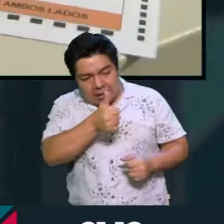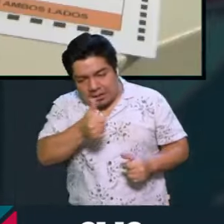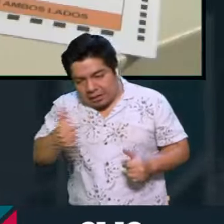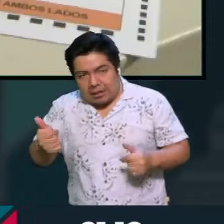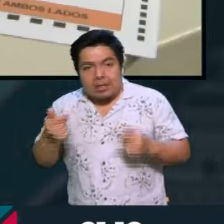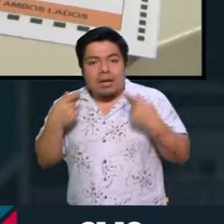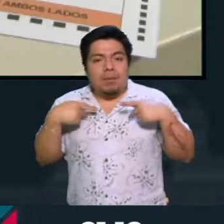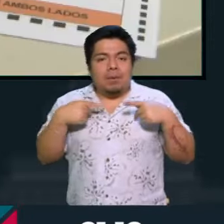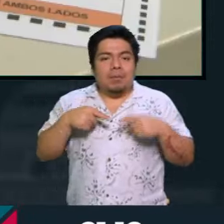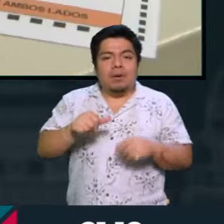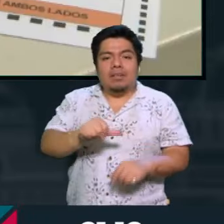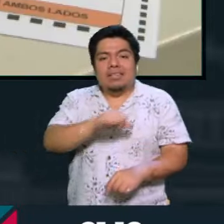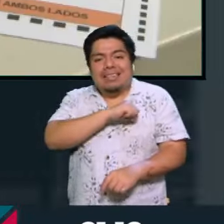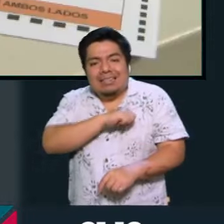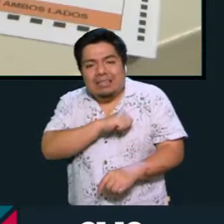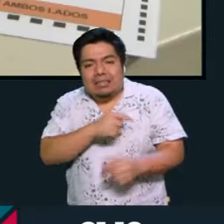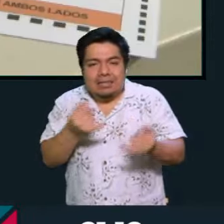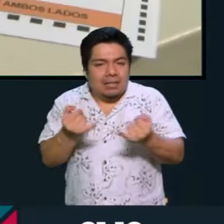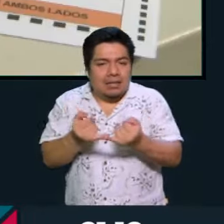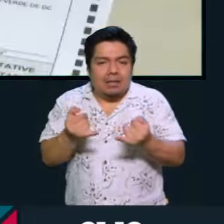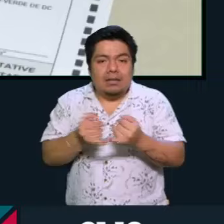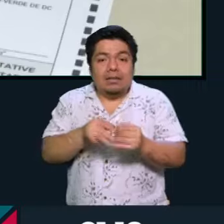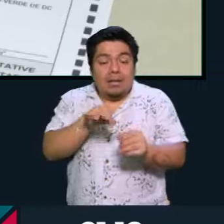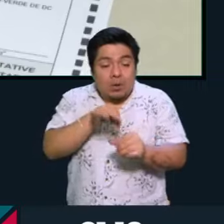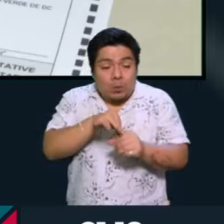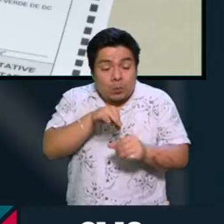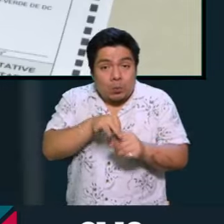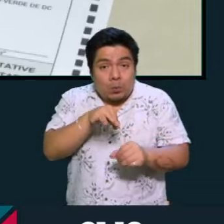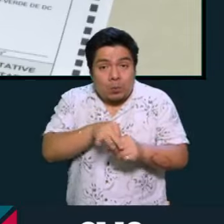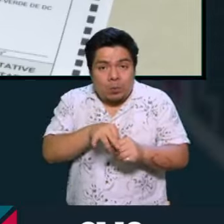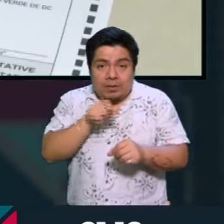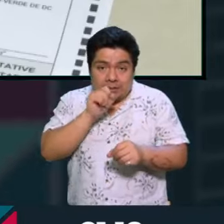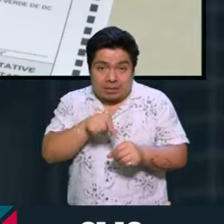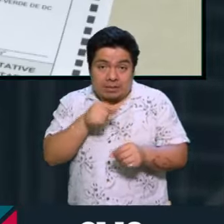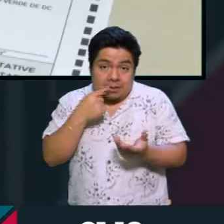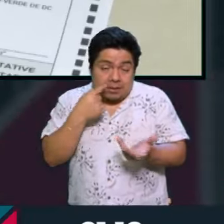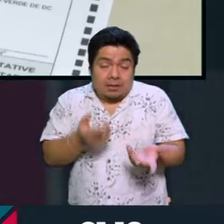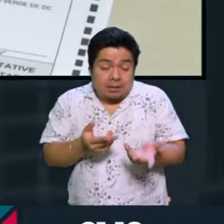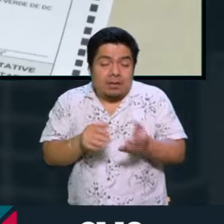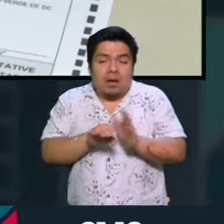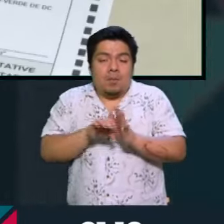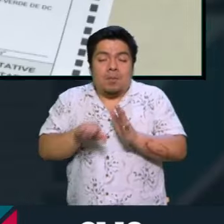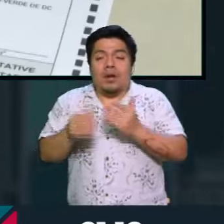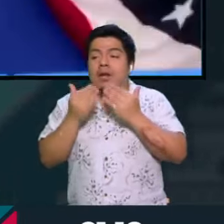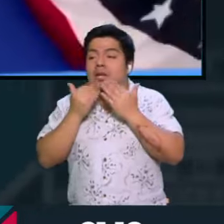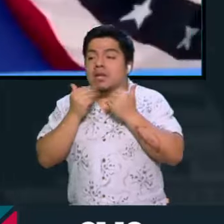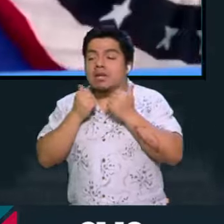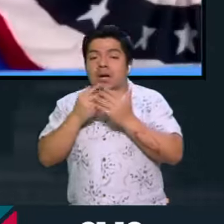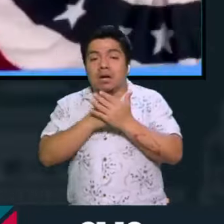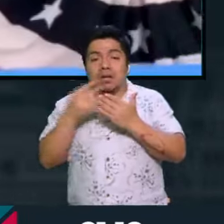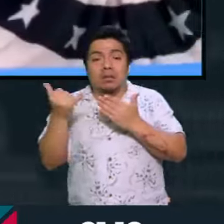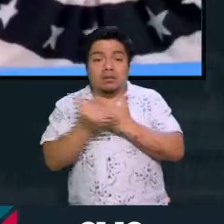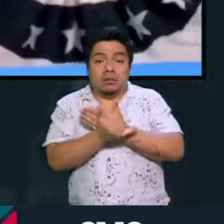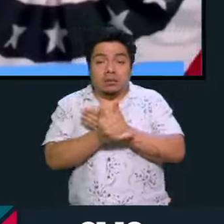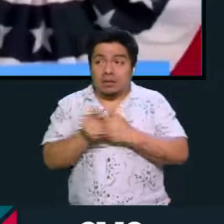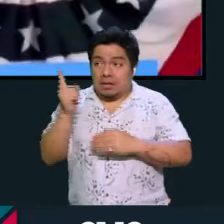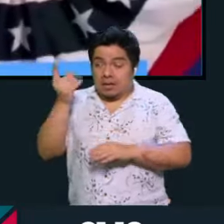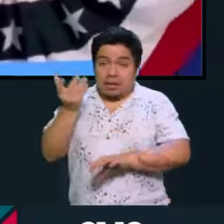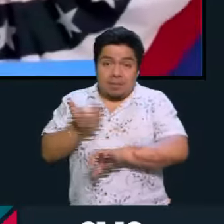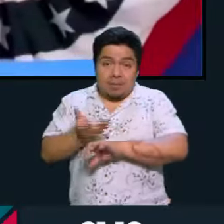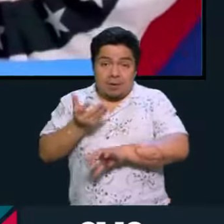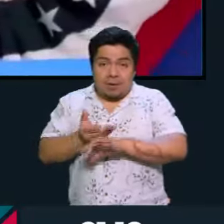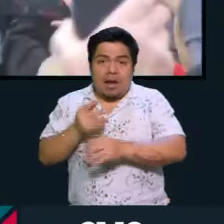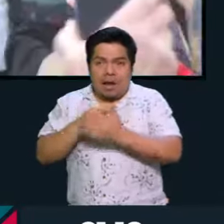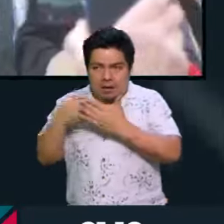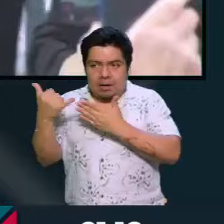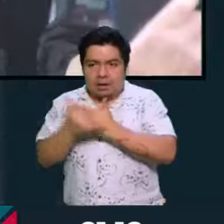egoísta. La votación también eso implica. Y cuando no hay un proyecto, y eso pasa en Estados Unidos, hay un